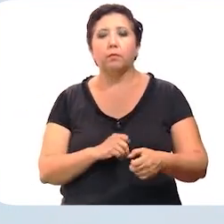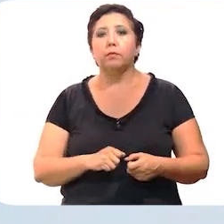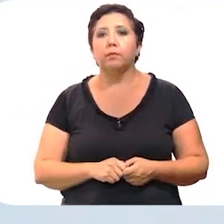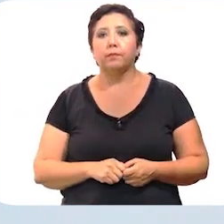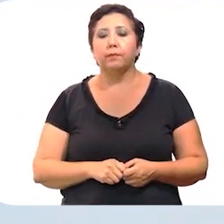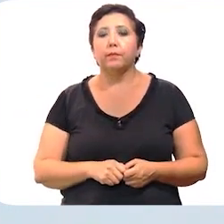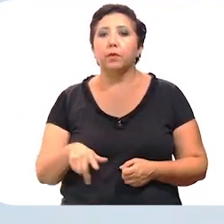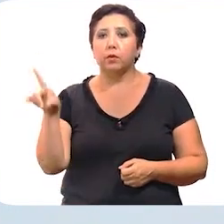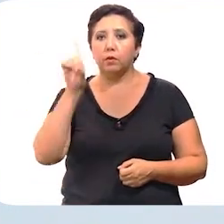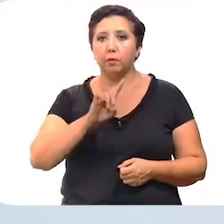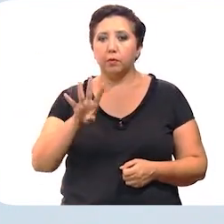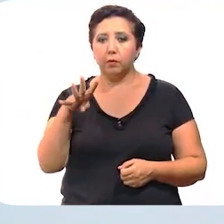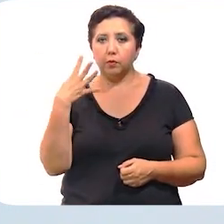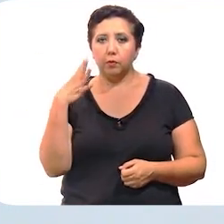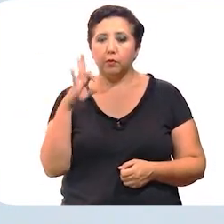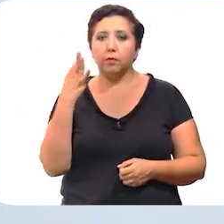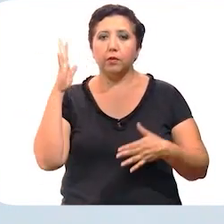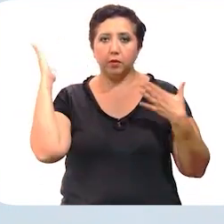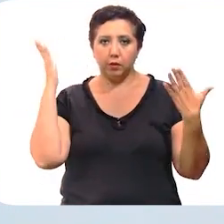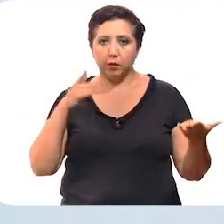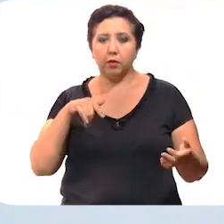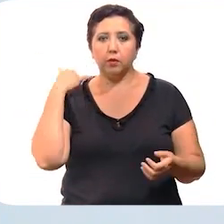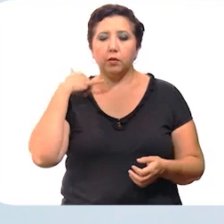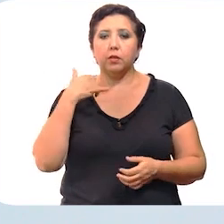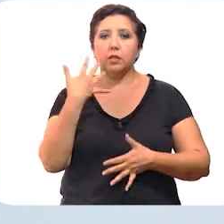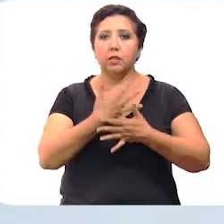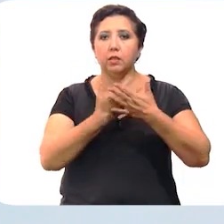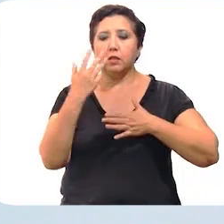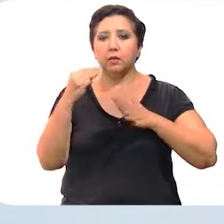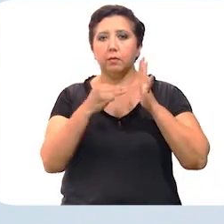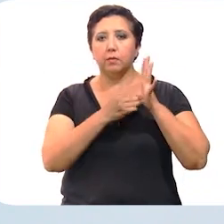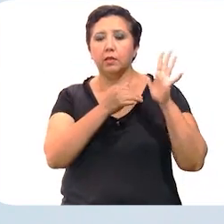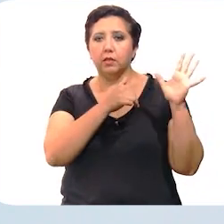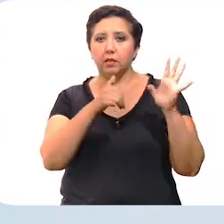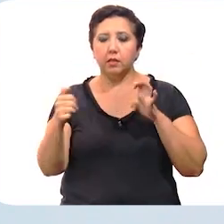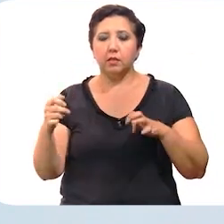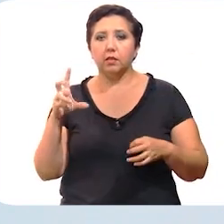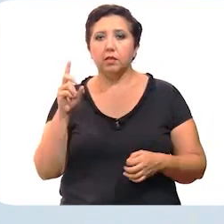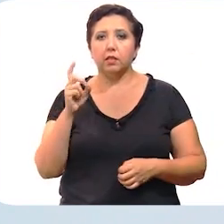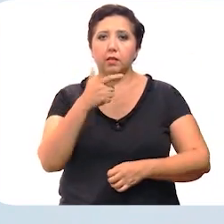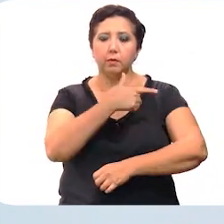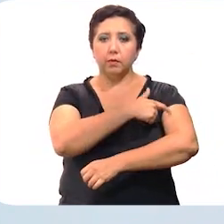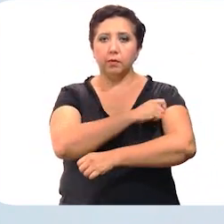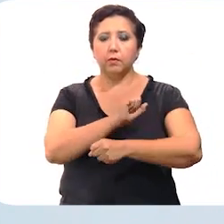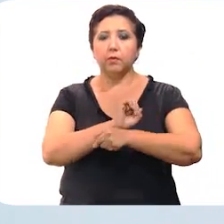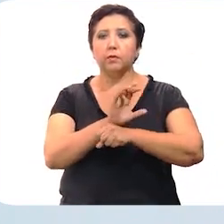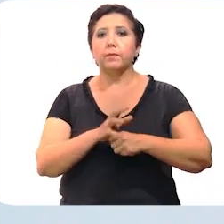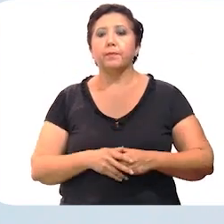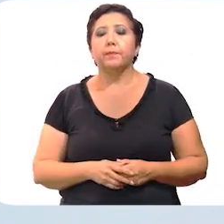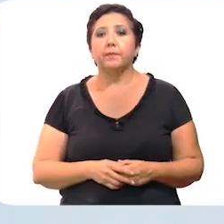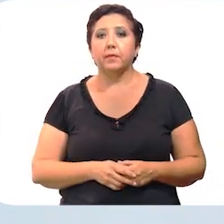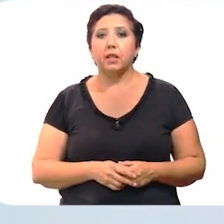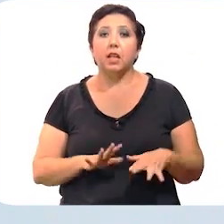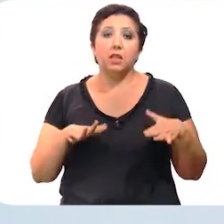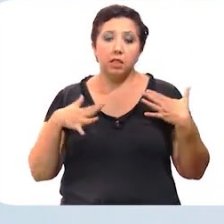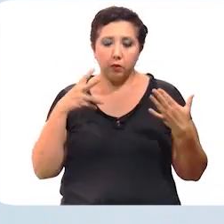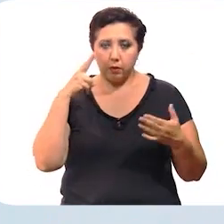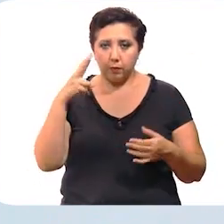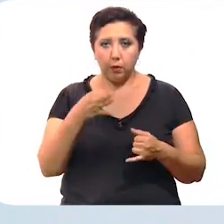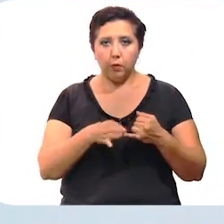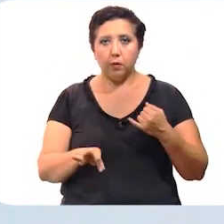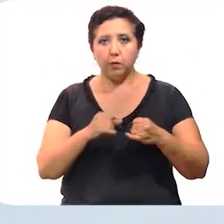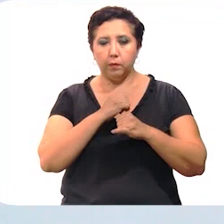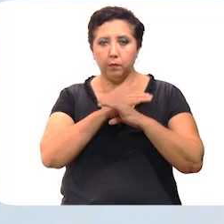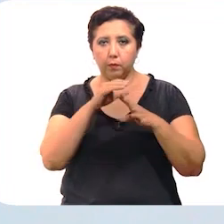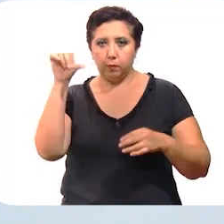El domingo 14 de febrero llegaron a Yucatán 15.630 dosis de la vacuna contra el coronavirus. Según consta en el